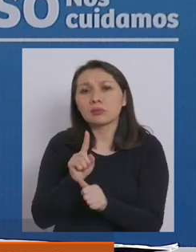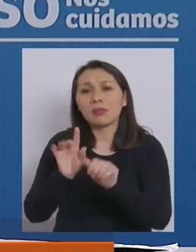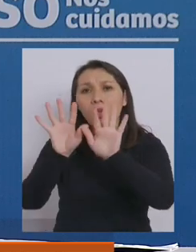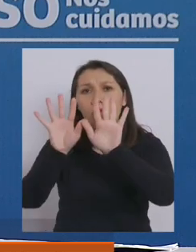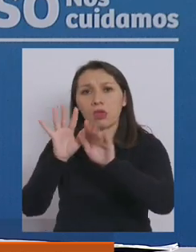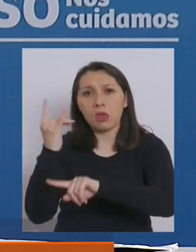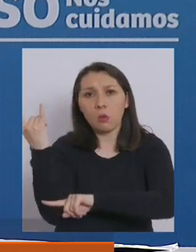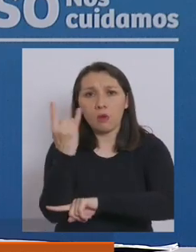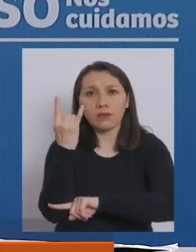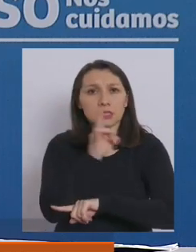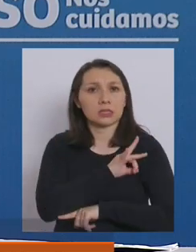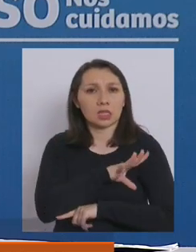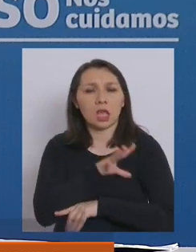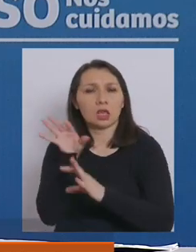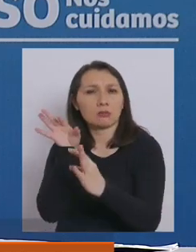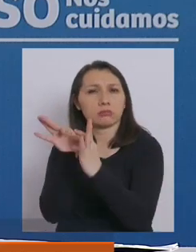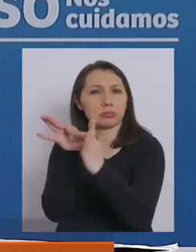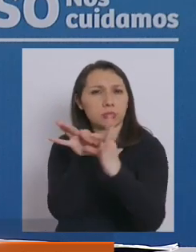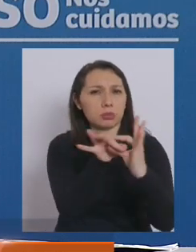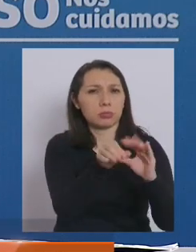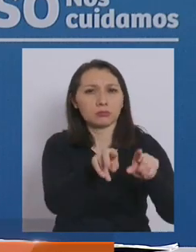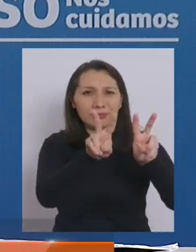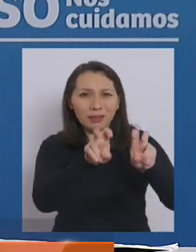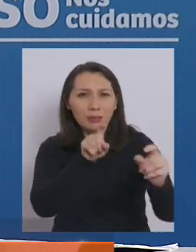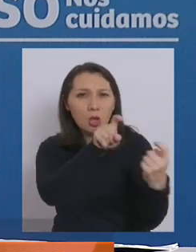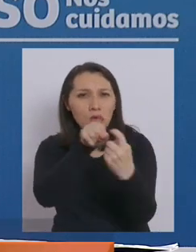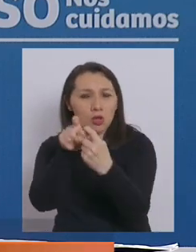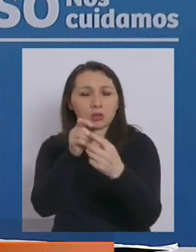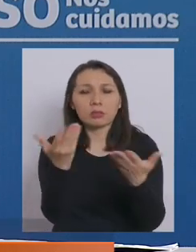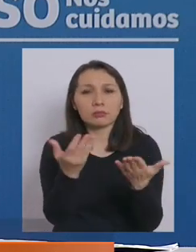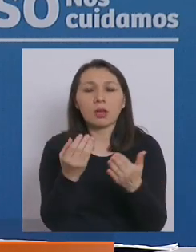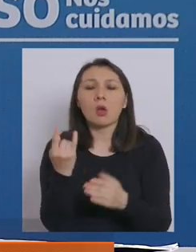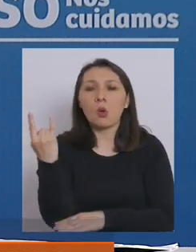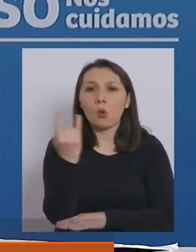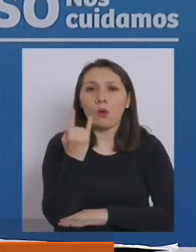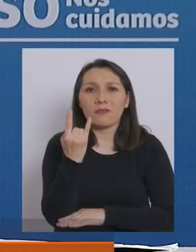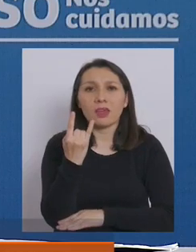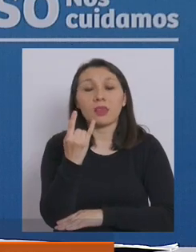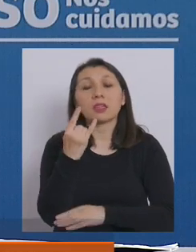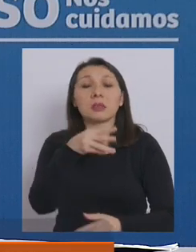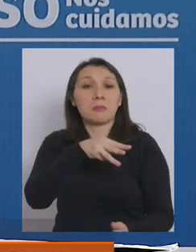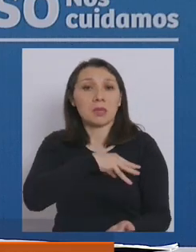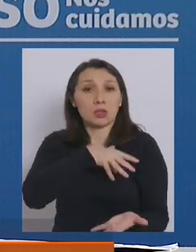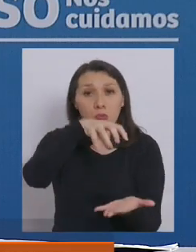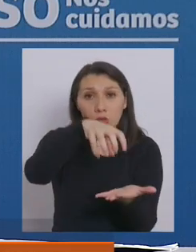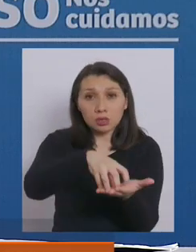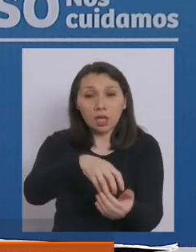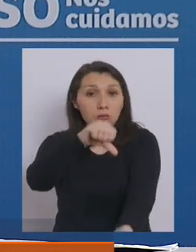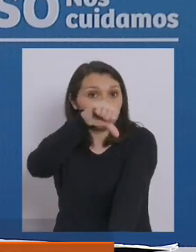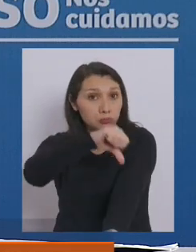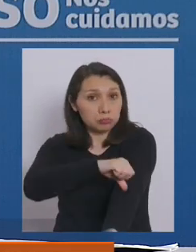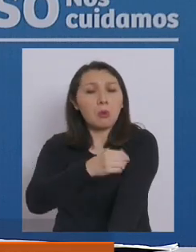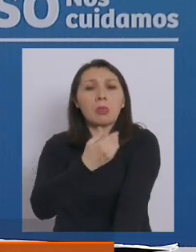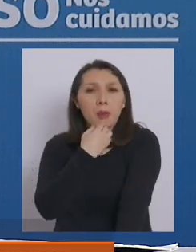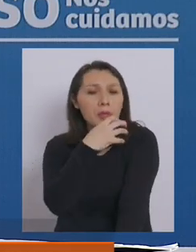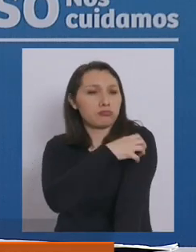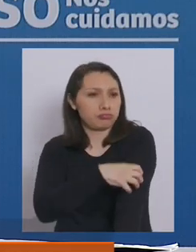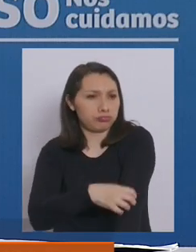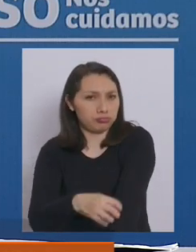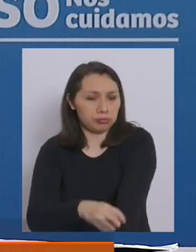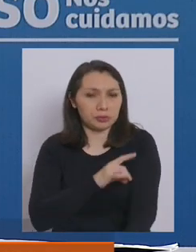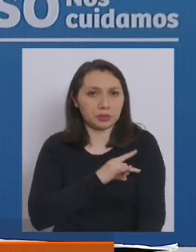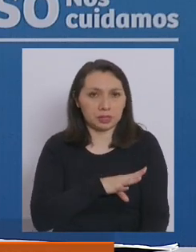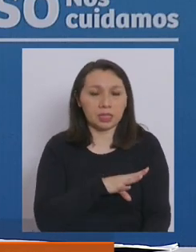10 universidades chilenas y que incluyen universidades de la región metropolitana pero también de otras regiones del país.